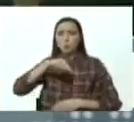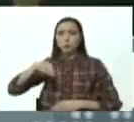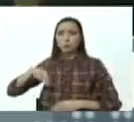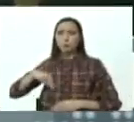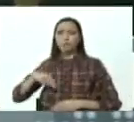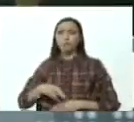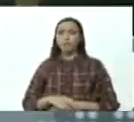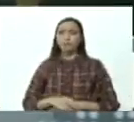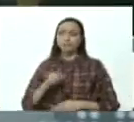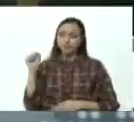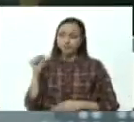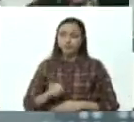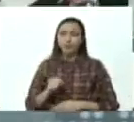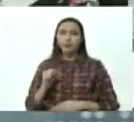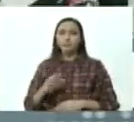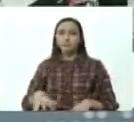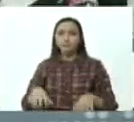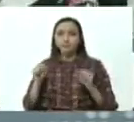Así es, así fue.